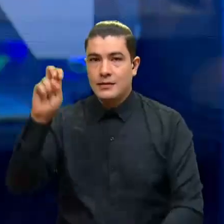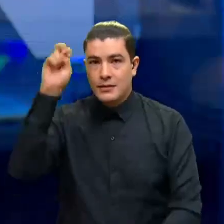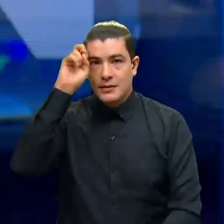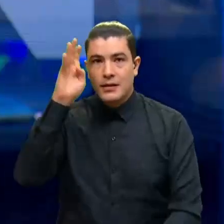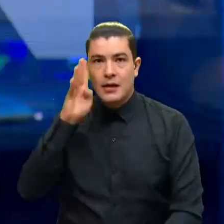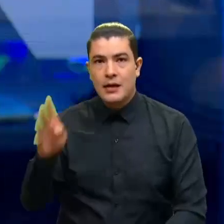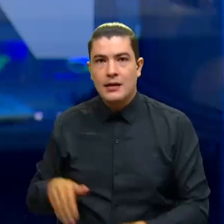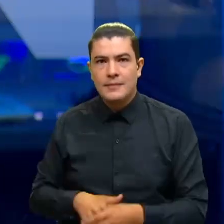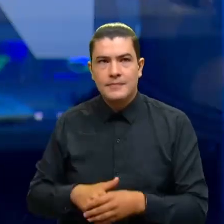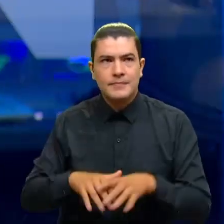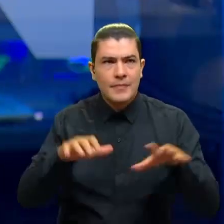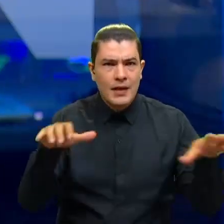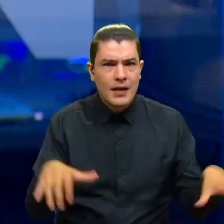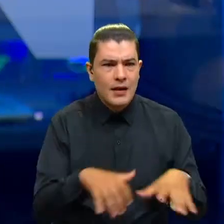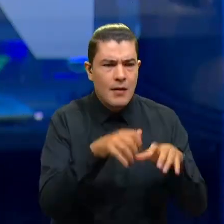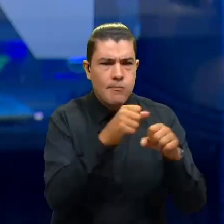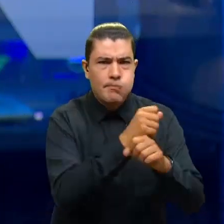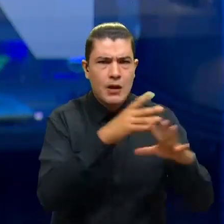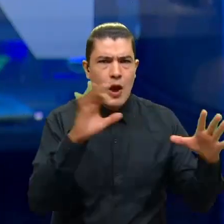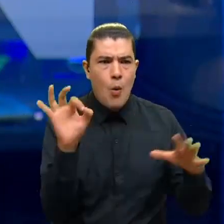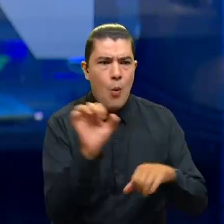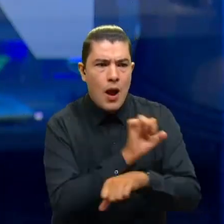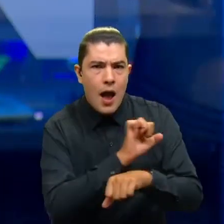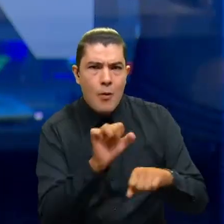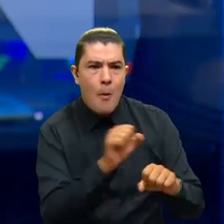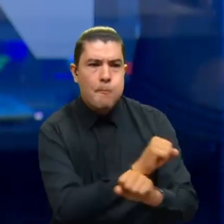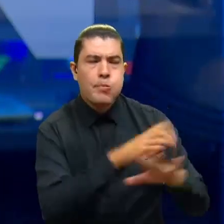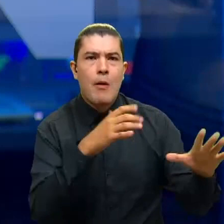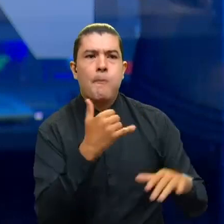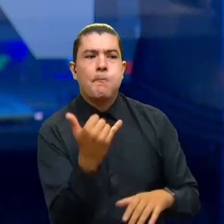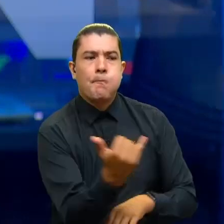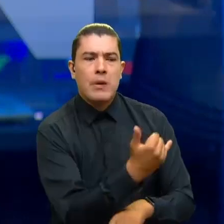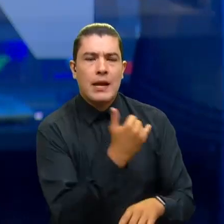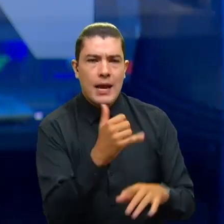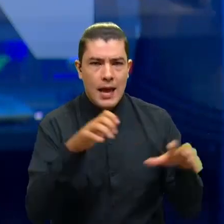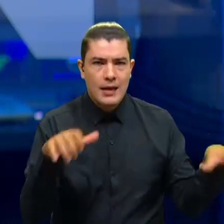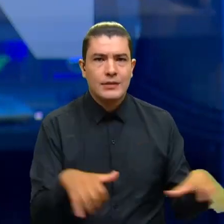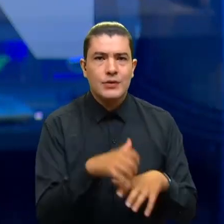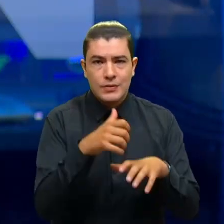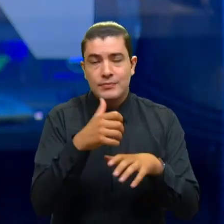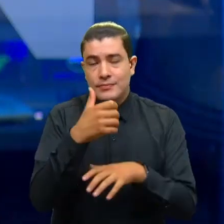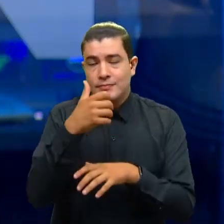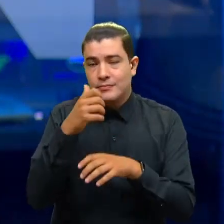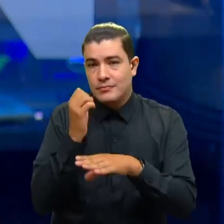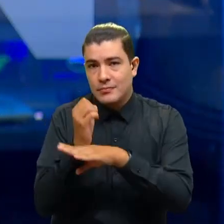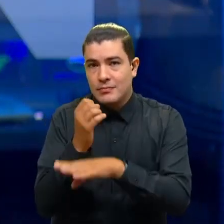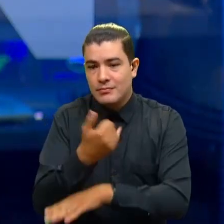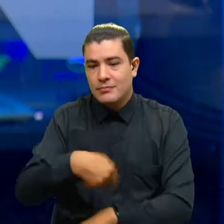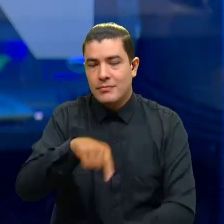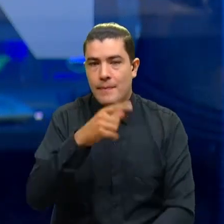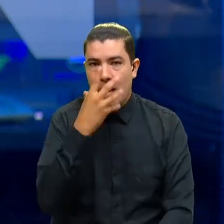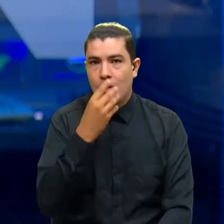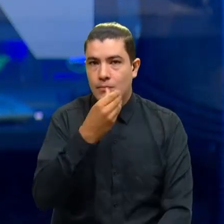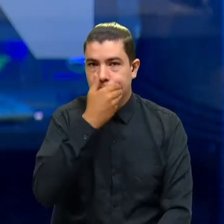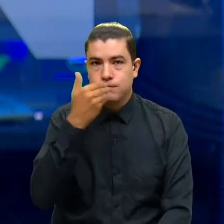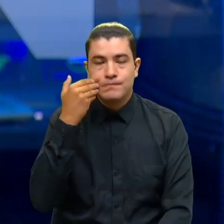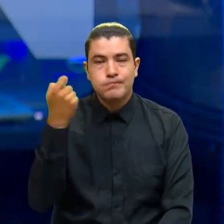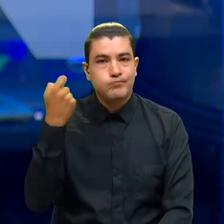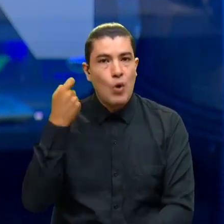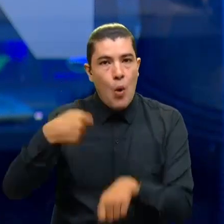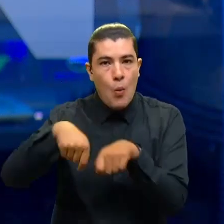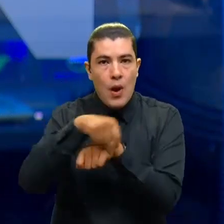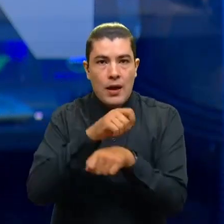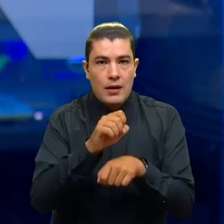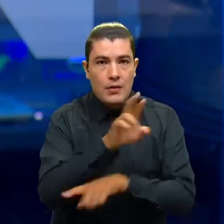Atentados, hostigamientos y hasta instalación de carros bomba, seleccionarios de las autoridades, de las organizaciones criminales en las últimas horas en el Oriente